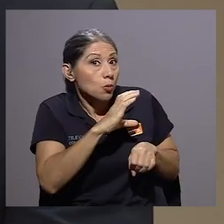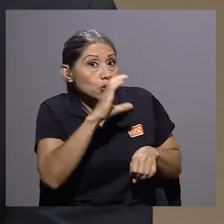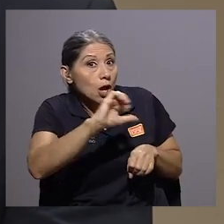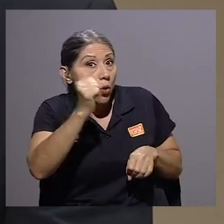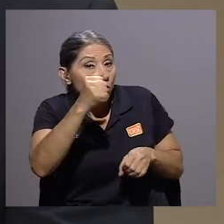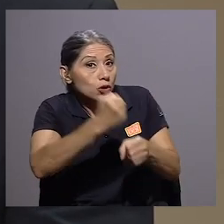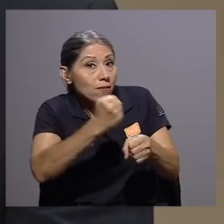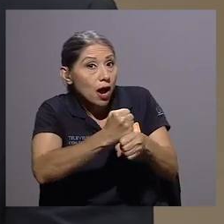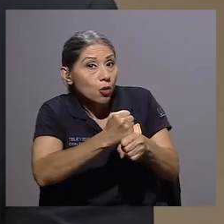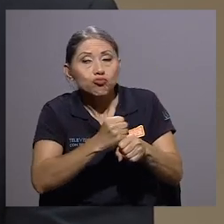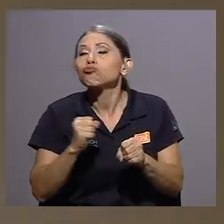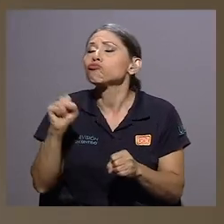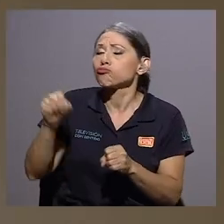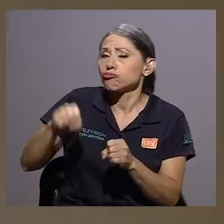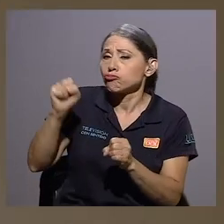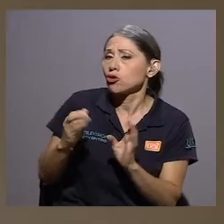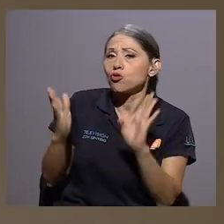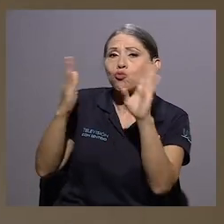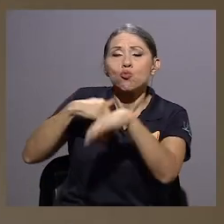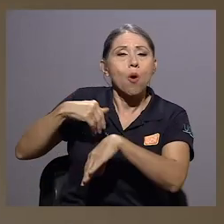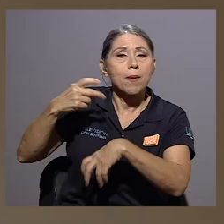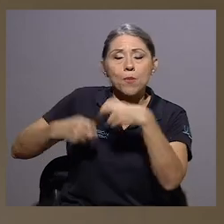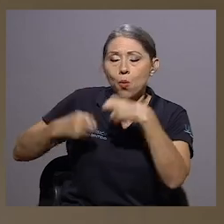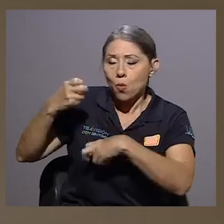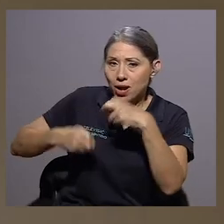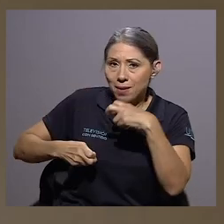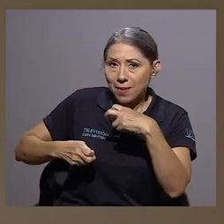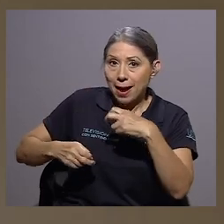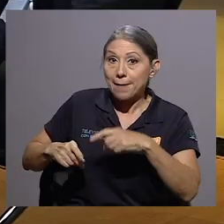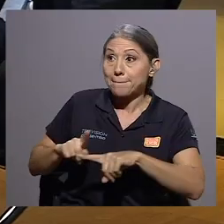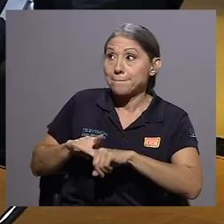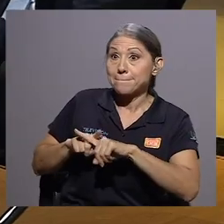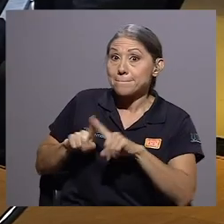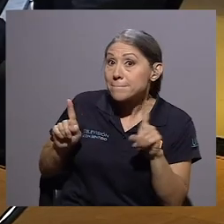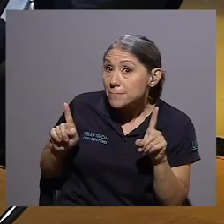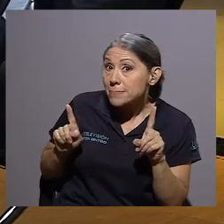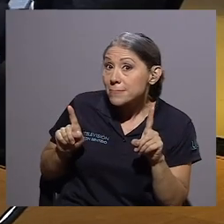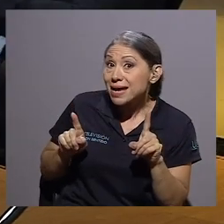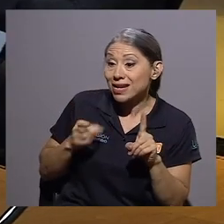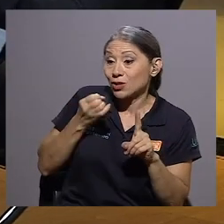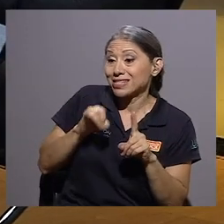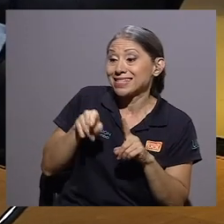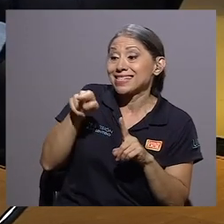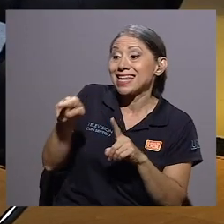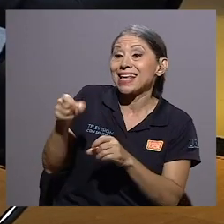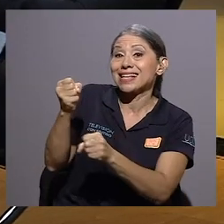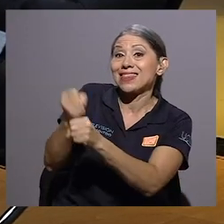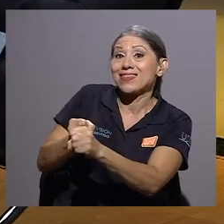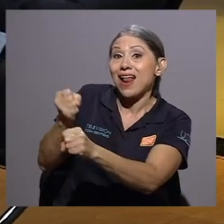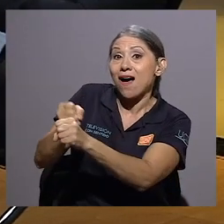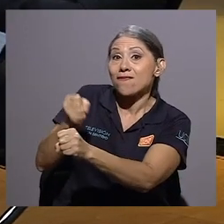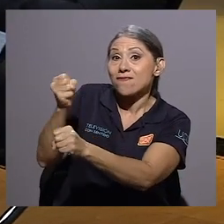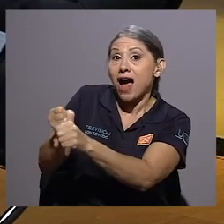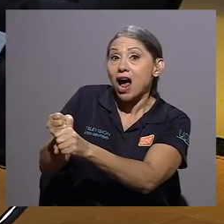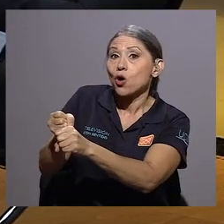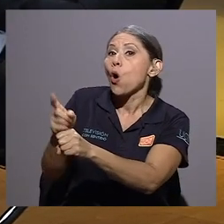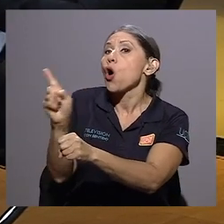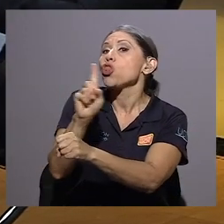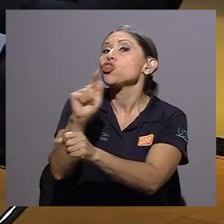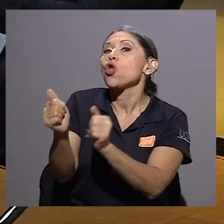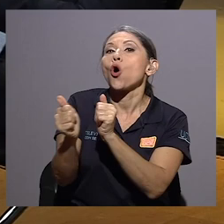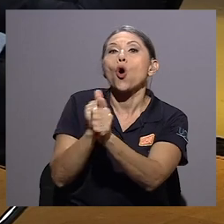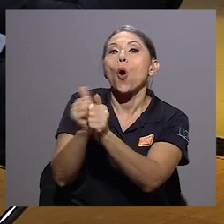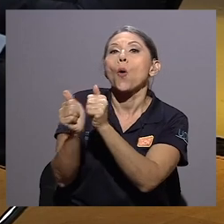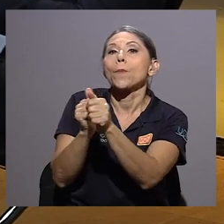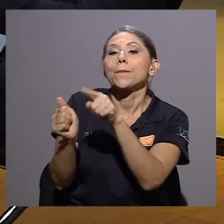salario. ¿Podría conseguir este otro trabajo entonces? Sin ningún problema, siempre y cuando, que he dicho que lo preguntaste, ese trabajo no